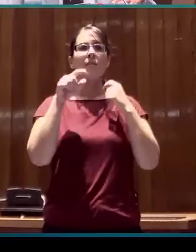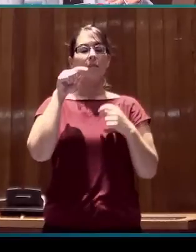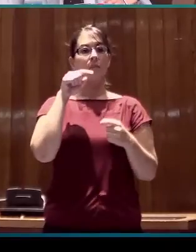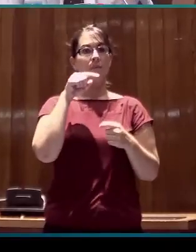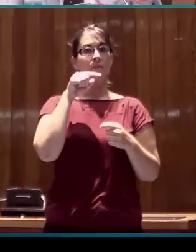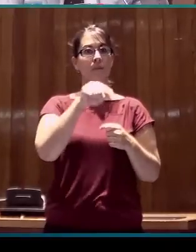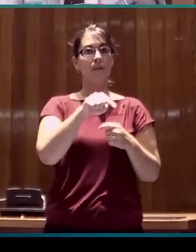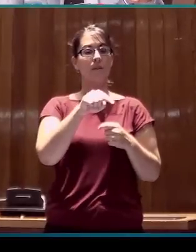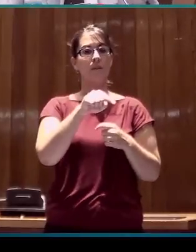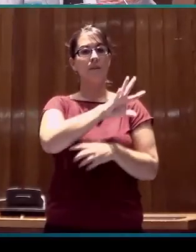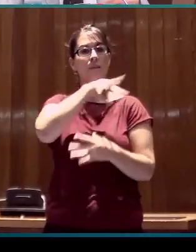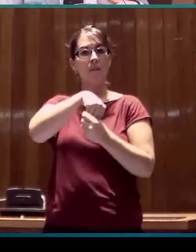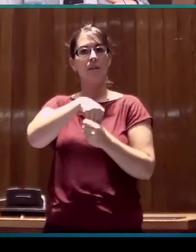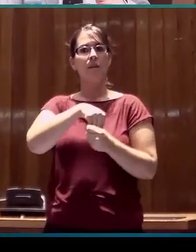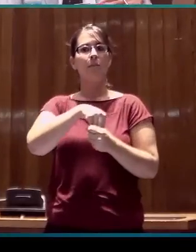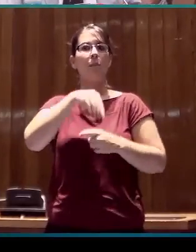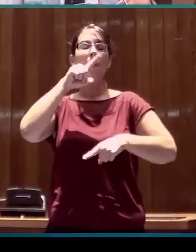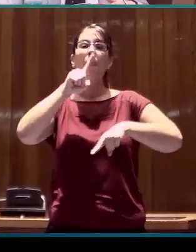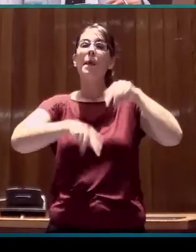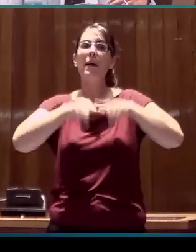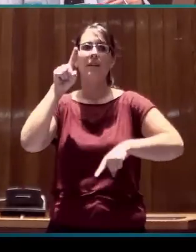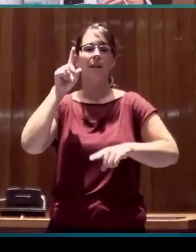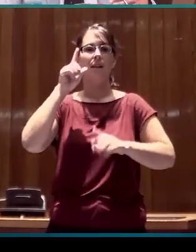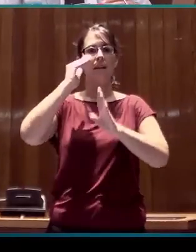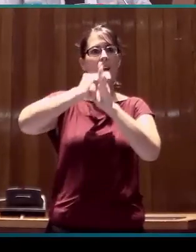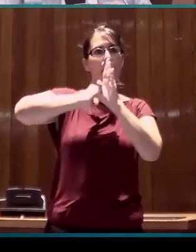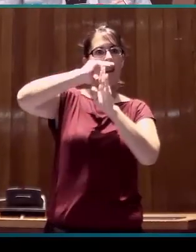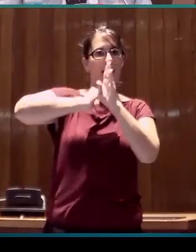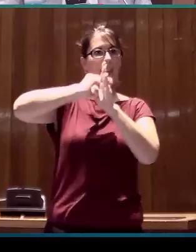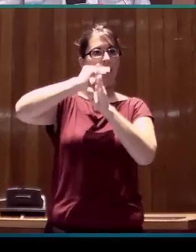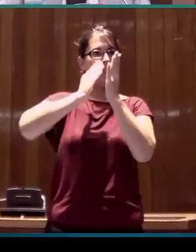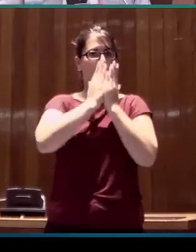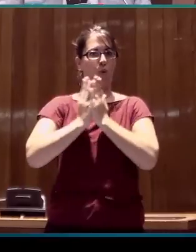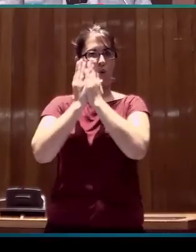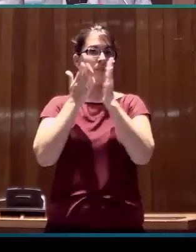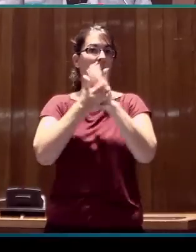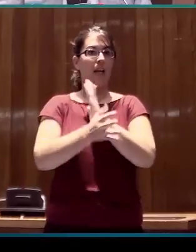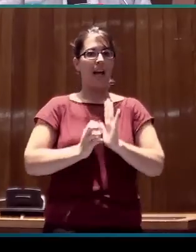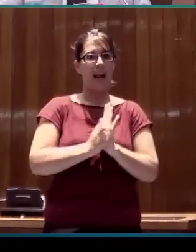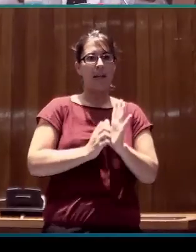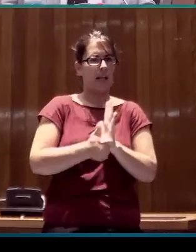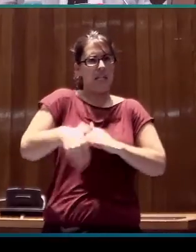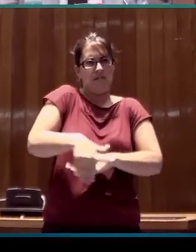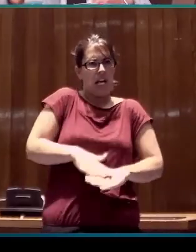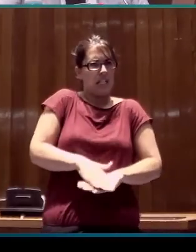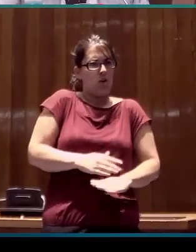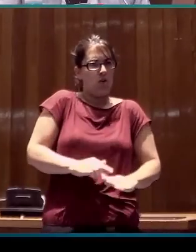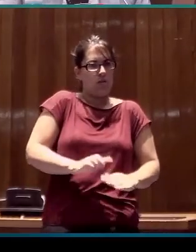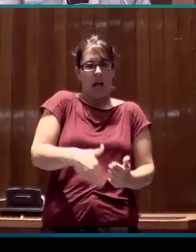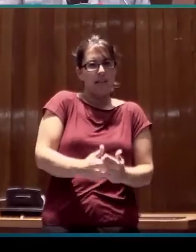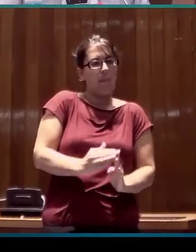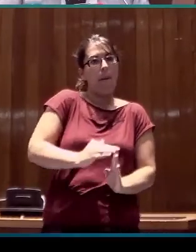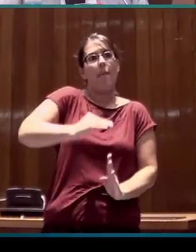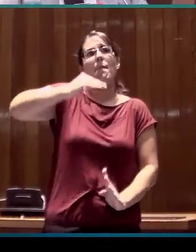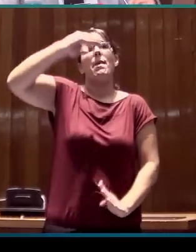recoge y se estudia en diferentes dimensiones que van desde el nivel más básico de la gramática hasta el nivel más amplio